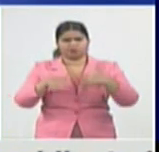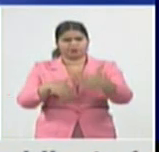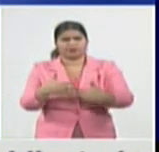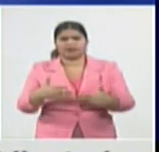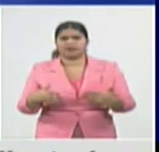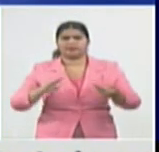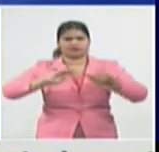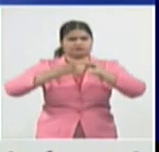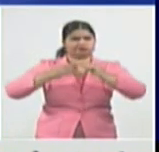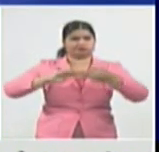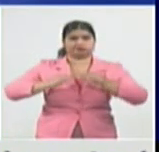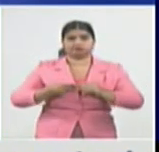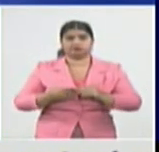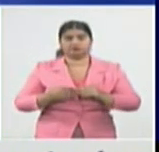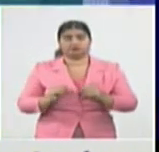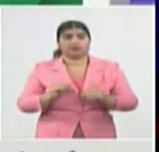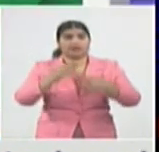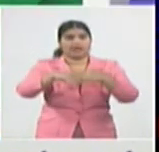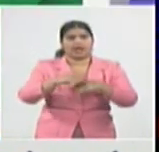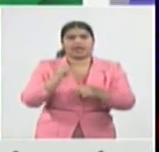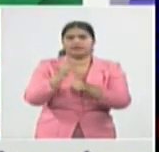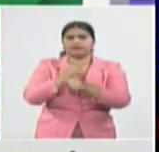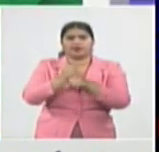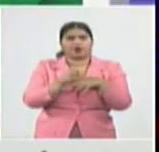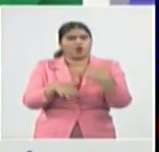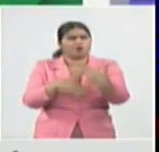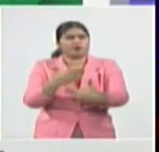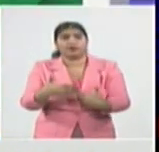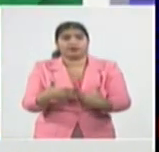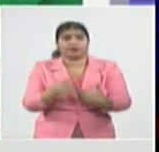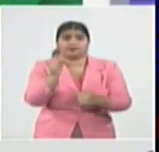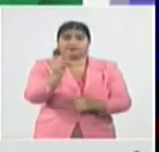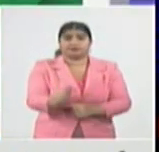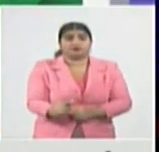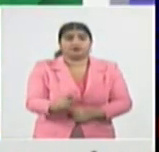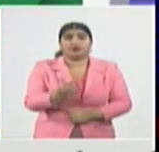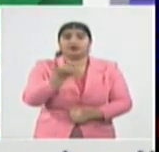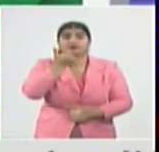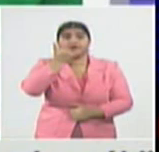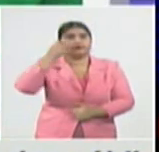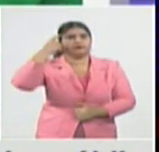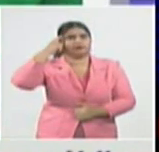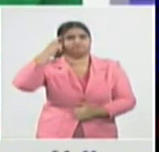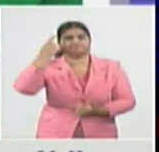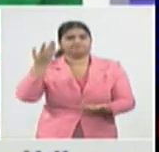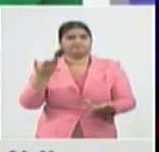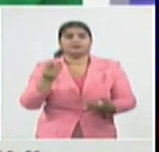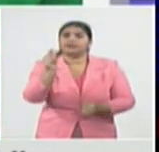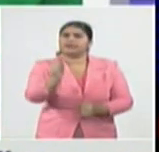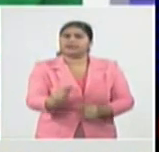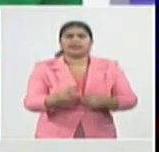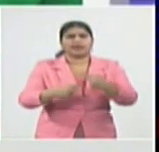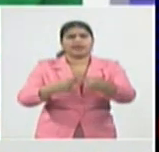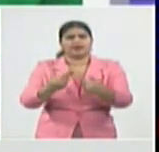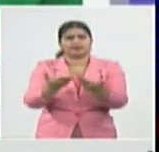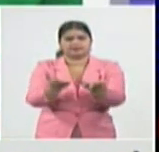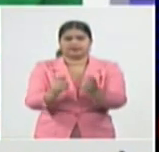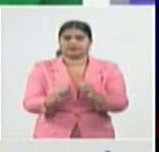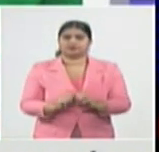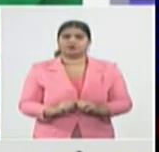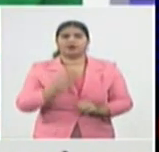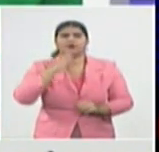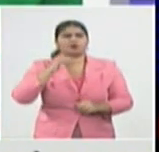veíamos también antes de entrar no veíamos este hermoso documental donde se veía también acciones de apoyo social que van incidiendo también desde lo